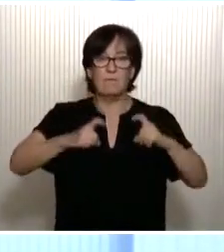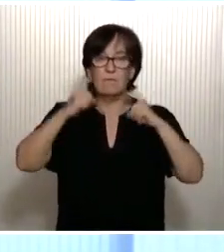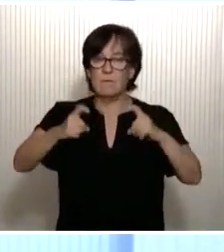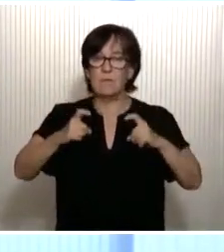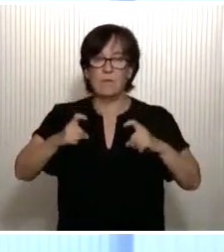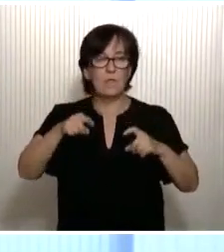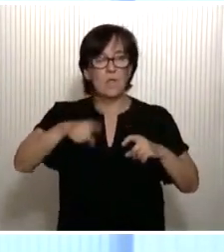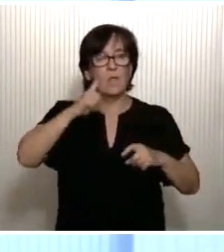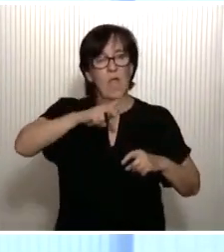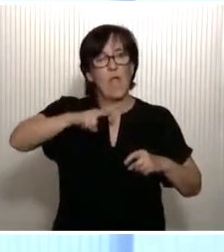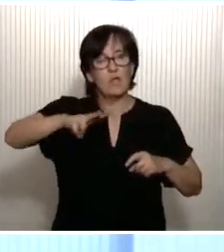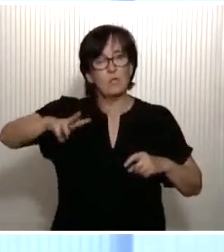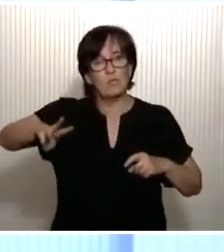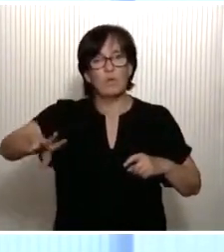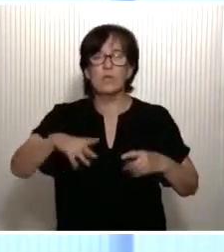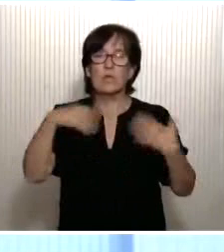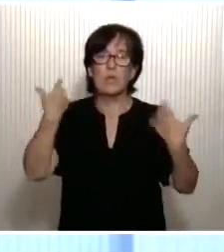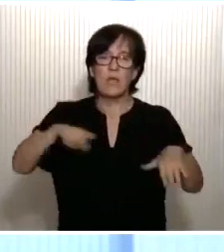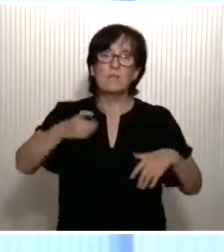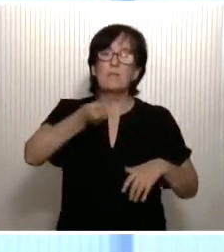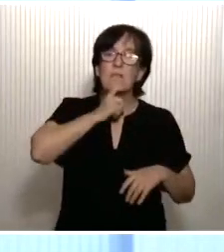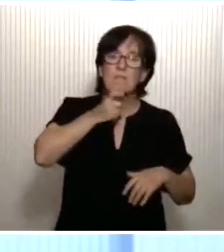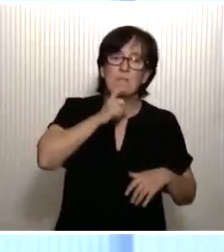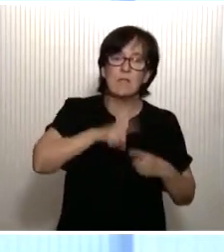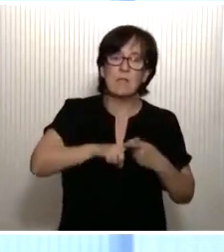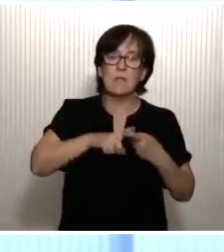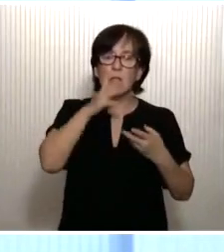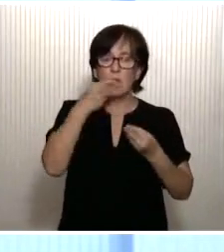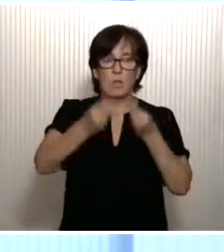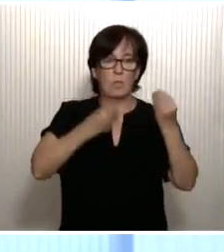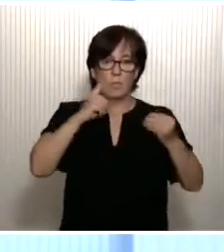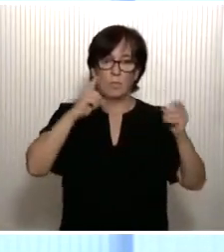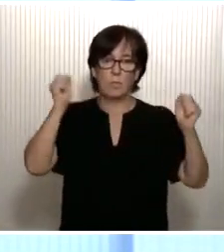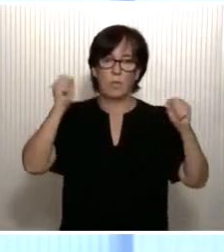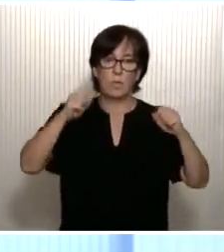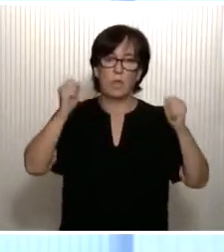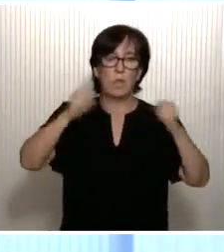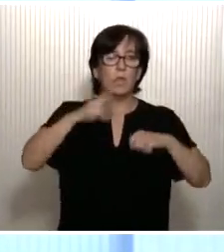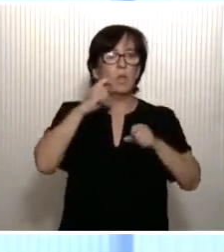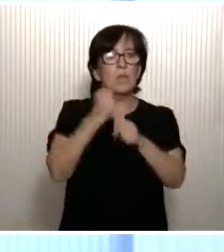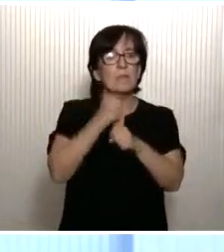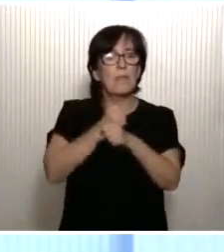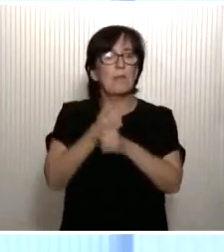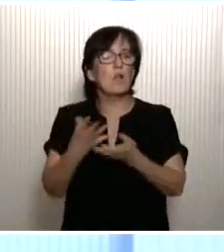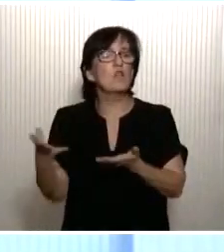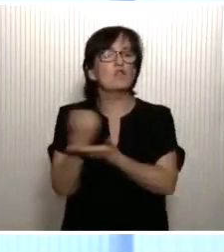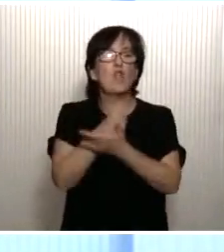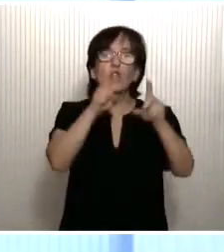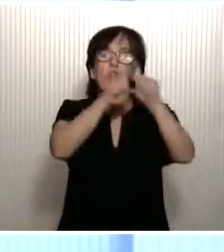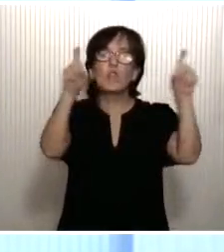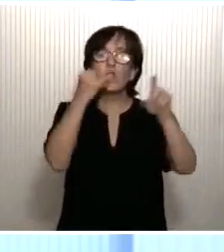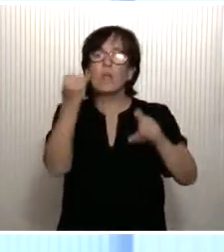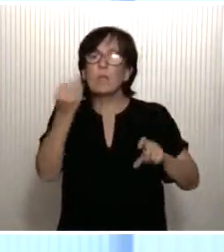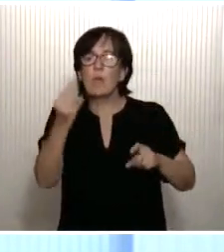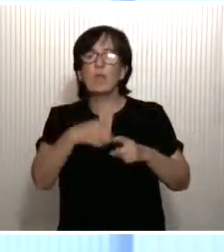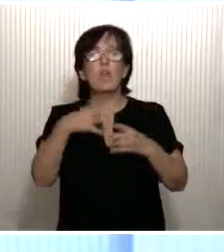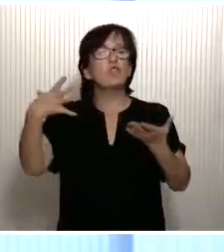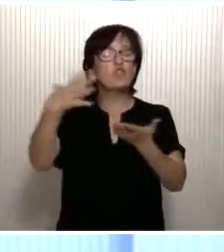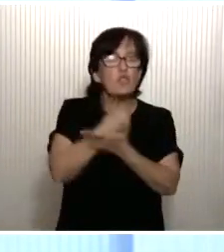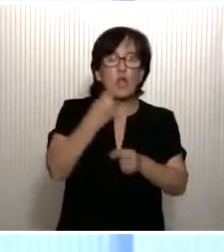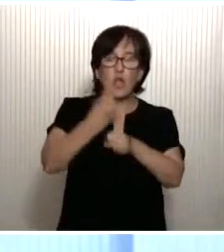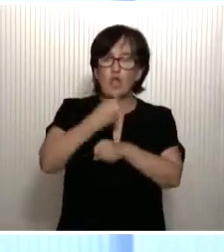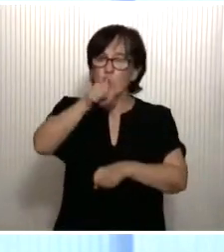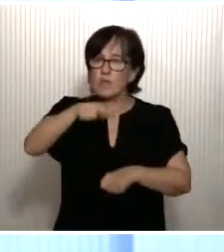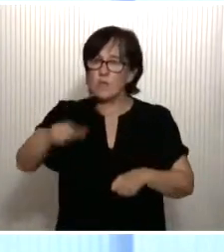haciendo durante estos meses tan difíciles, tan difíciles por llegar a acuerdos. Esta es una tarea de todos los empresarios, de todos los trabajadores,